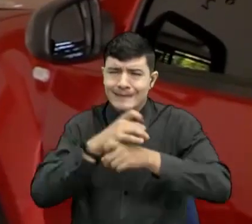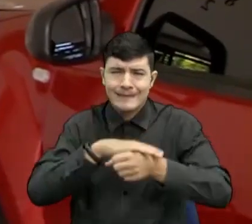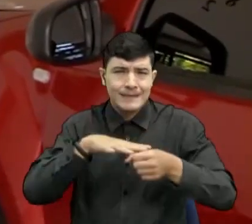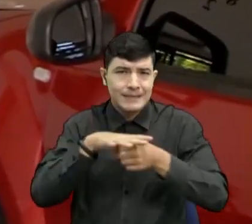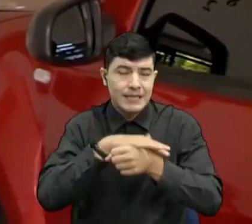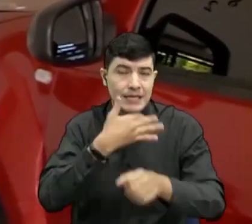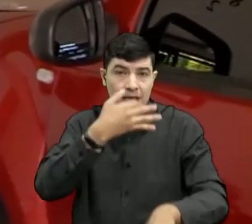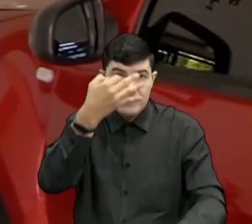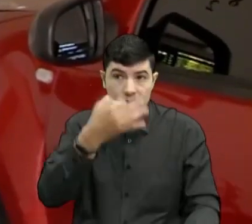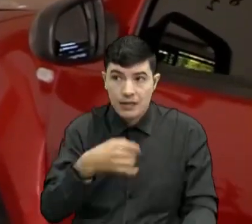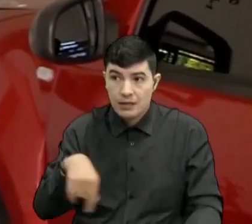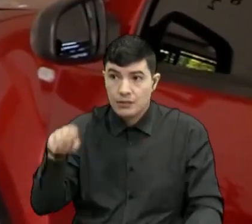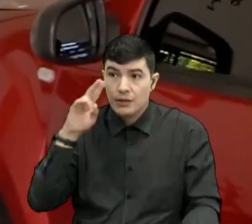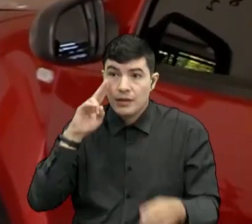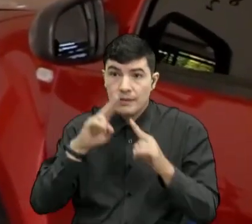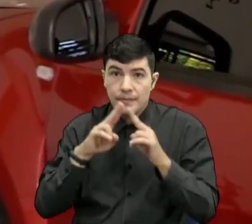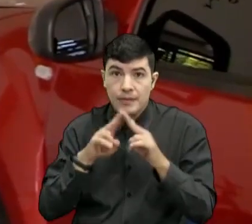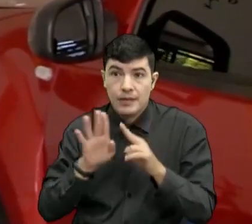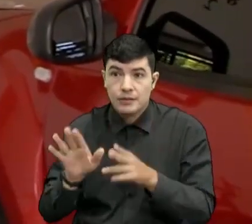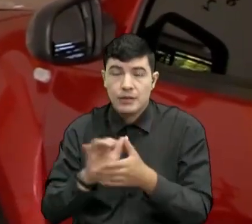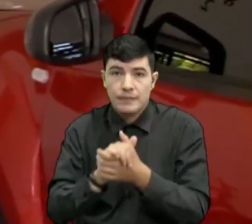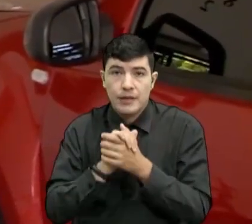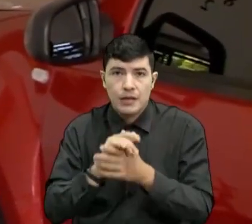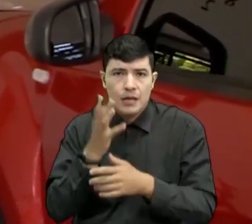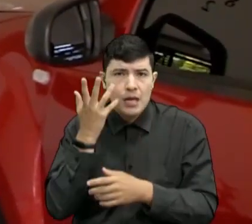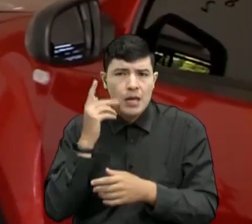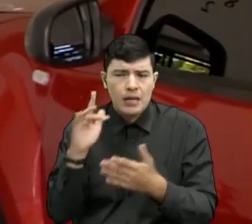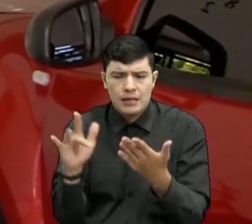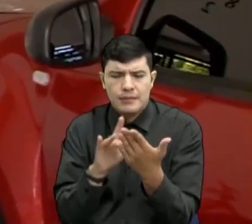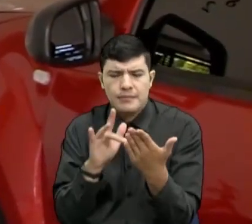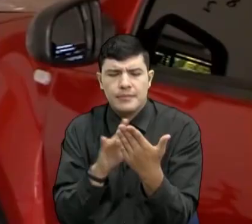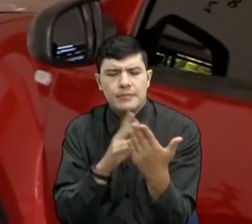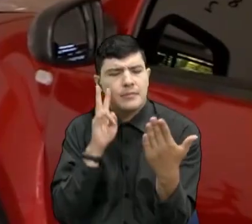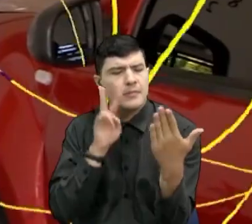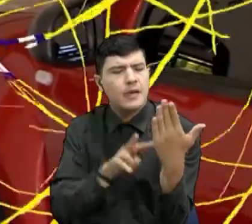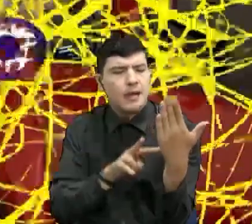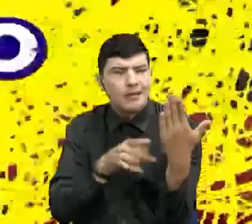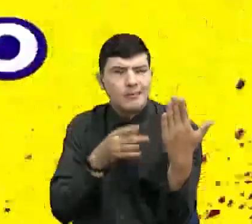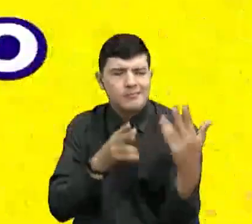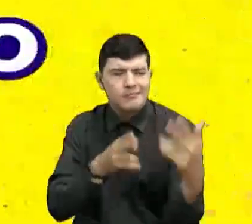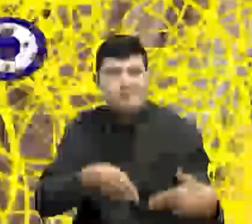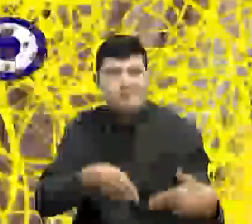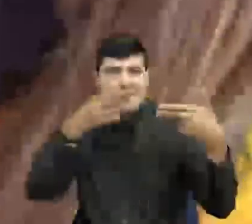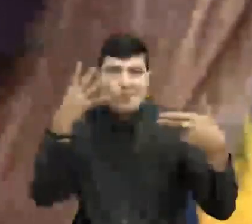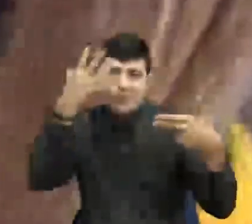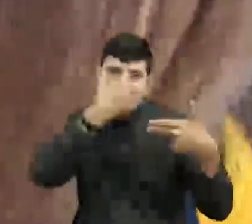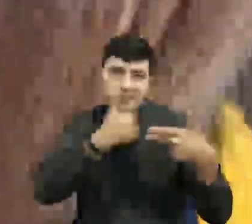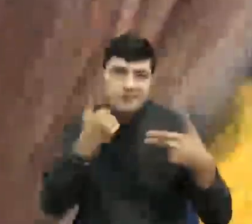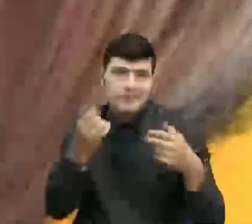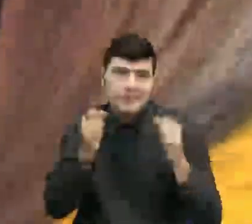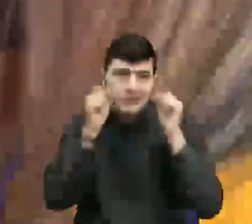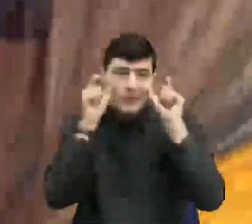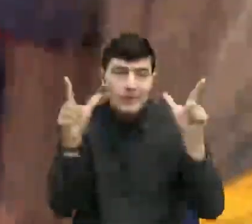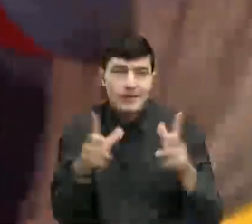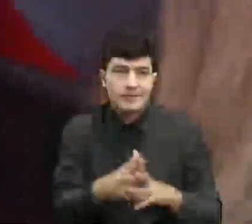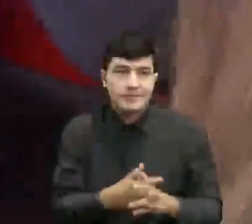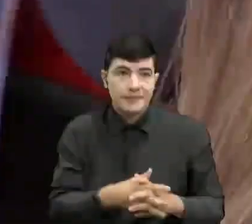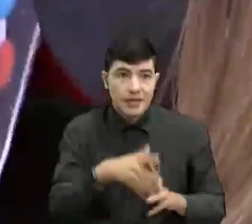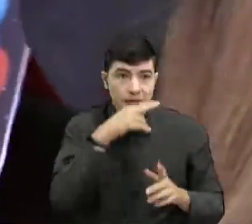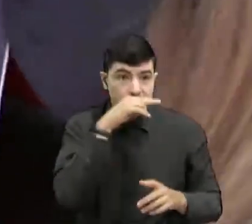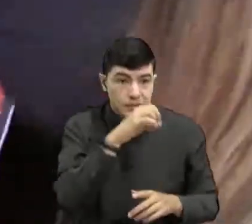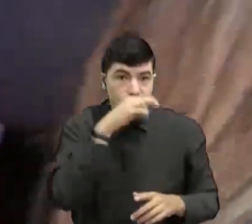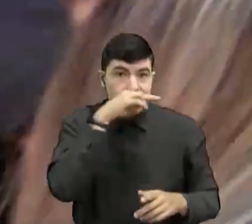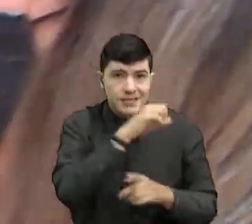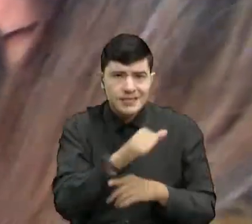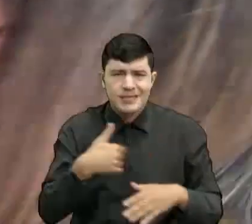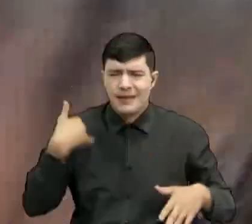ver los amiguitos por medio de la tabla. La verdad que es un detalle muy bonito, muy bonito. Los niños se veían felices y